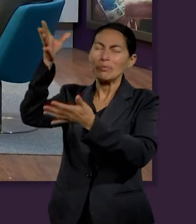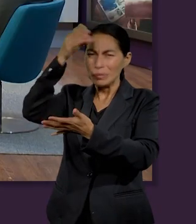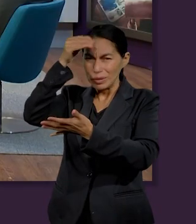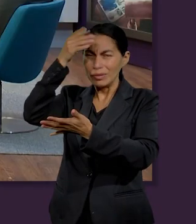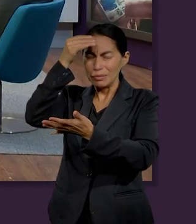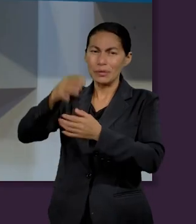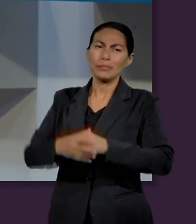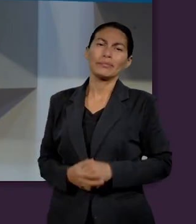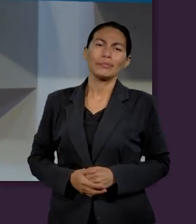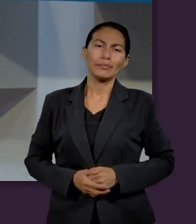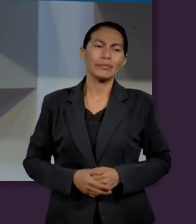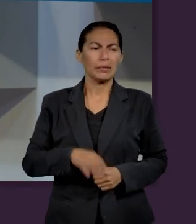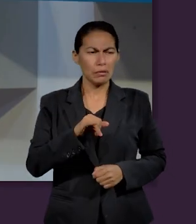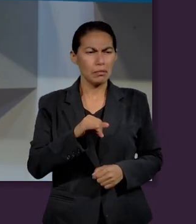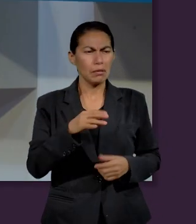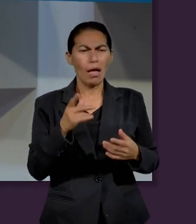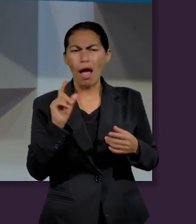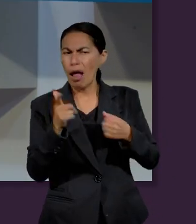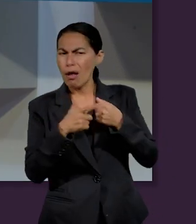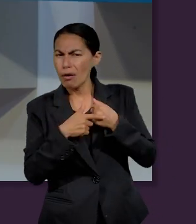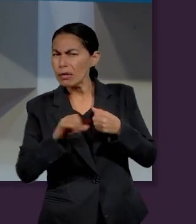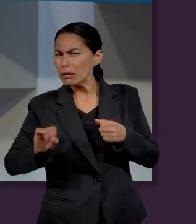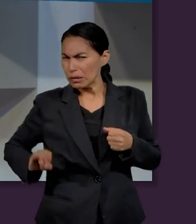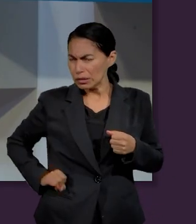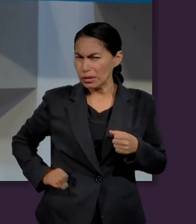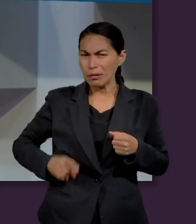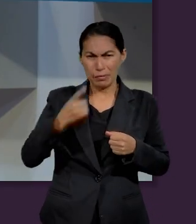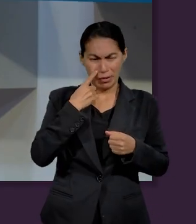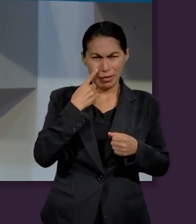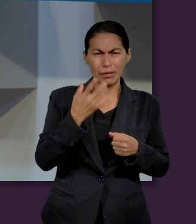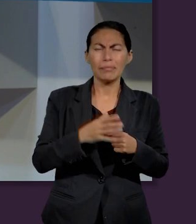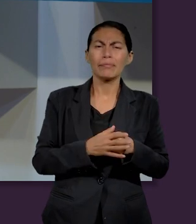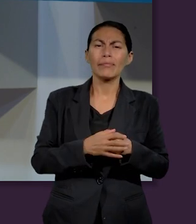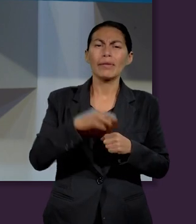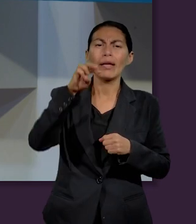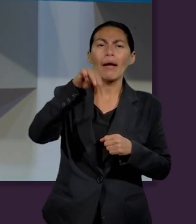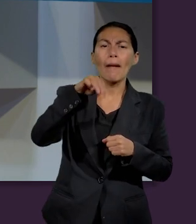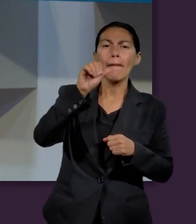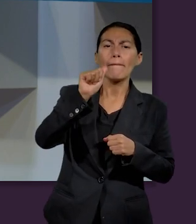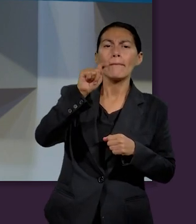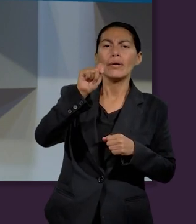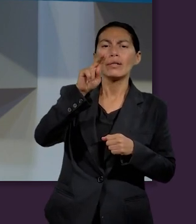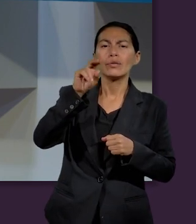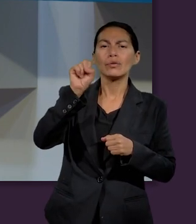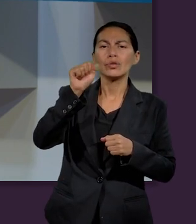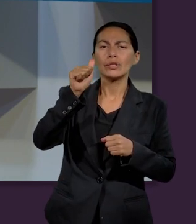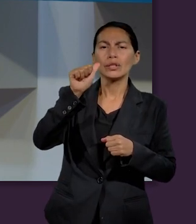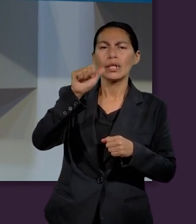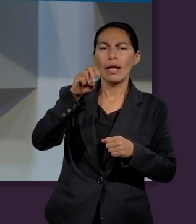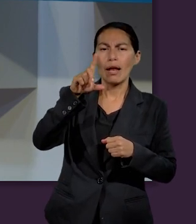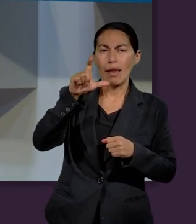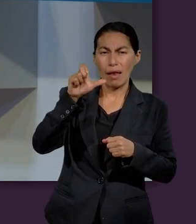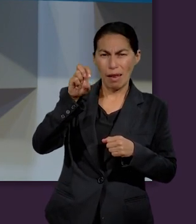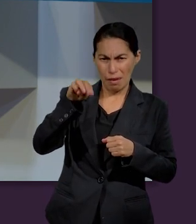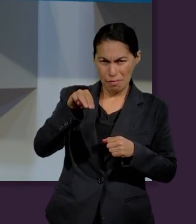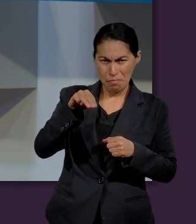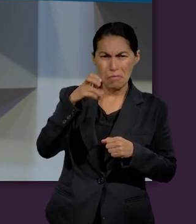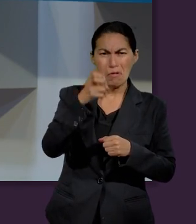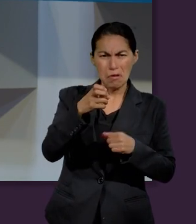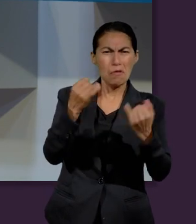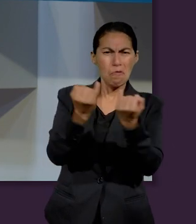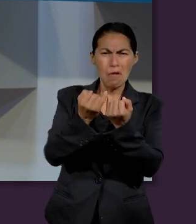Y un dato interesante, compañeros, es que ¿sabían ustedes que Matusalén participó en la